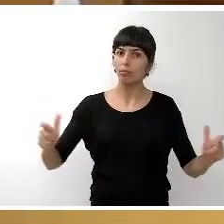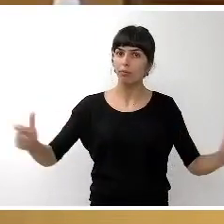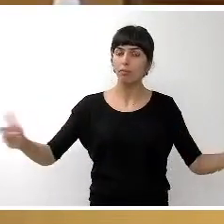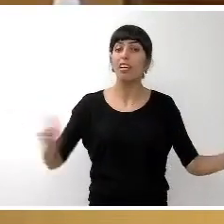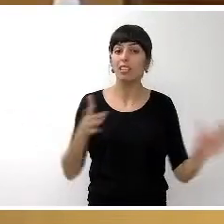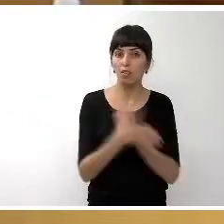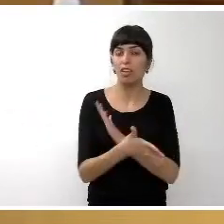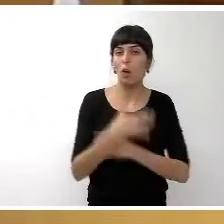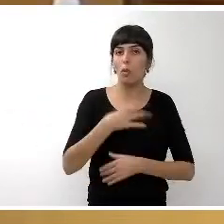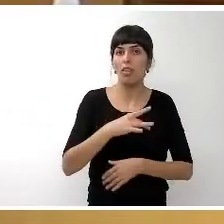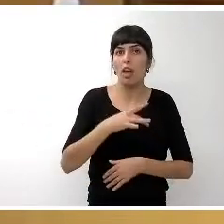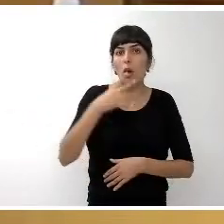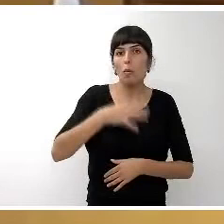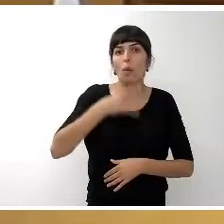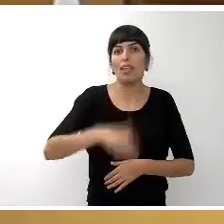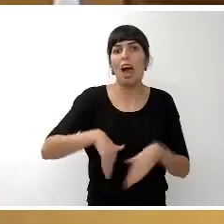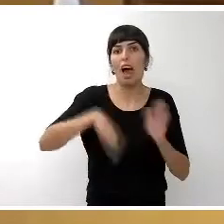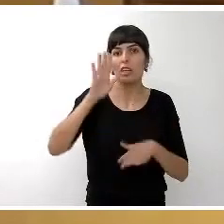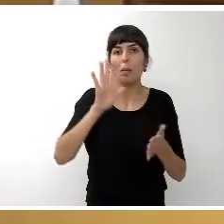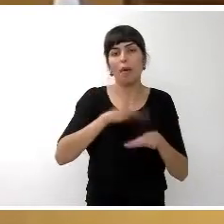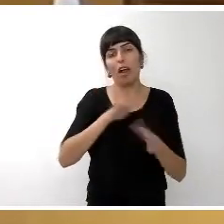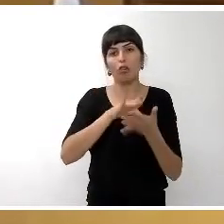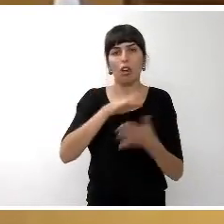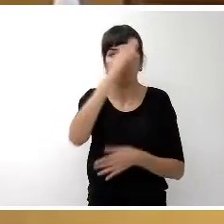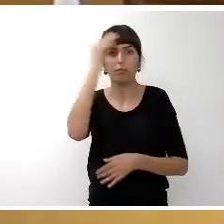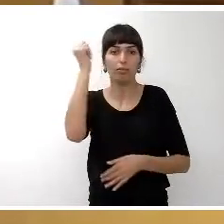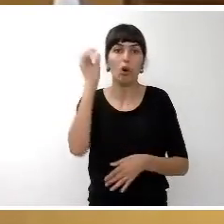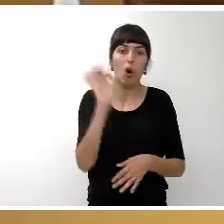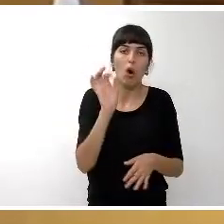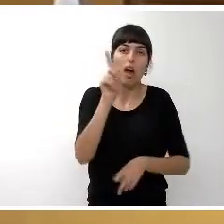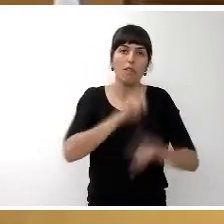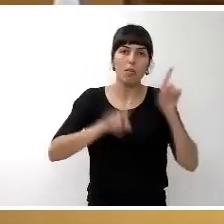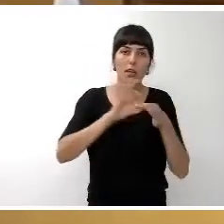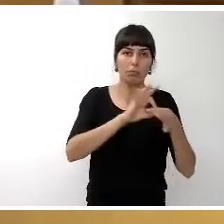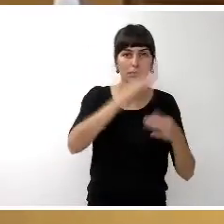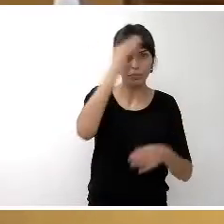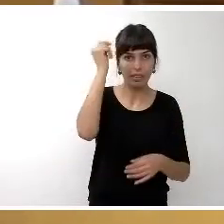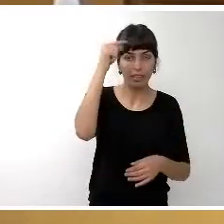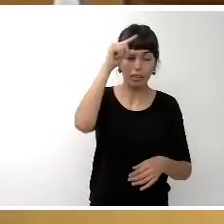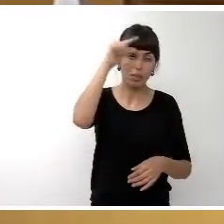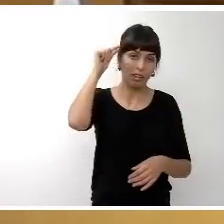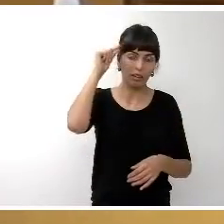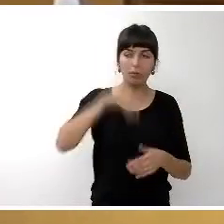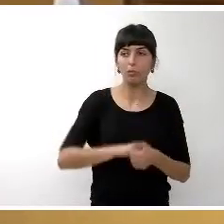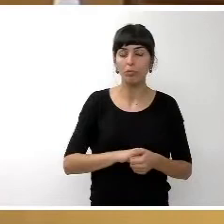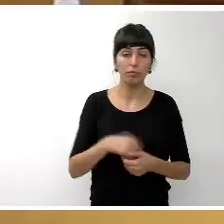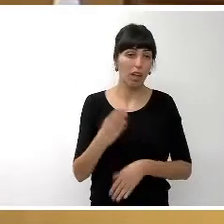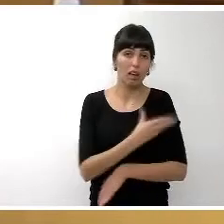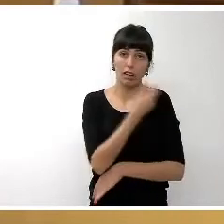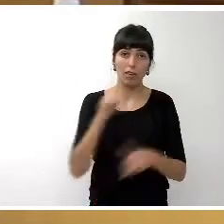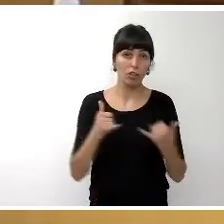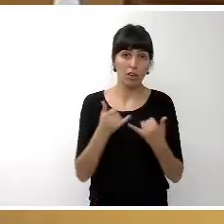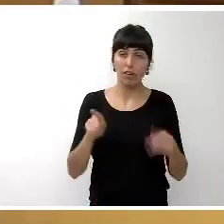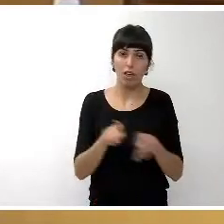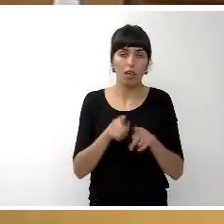padecer una demencia, sobre todo el Alzheimer. El Cabildo de Tenerife quiere hacer constar su preocupación hacia este problema de primera